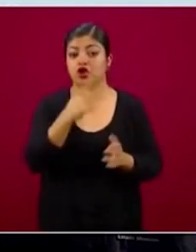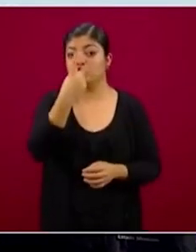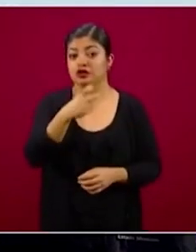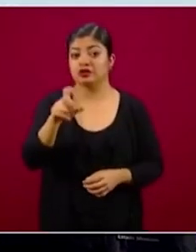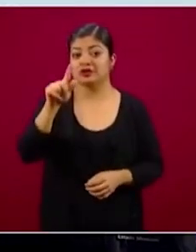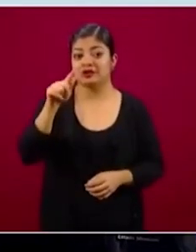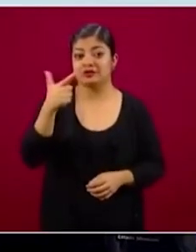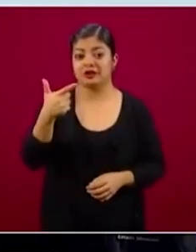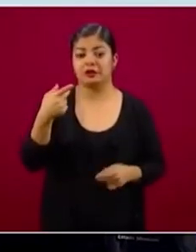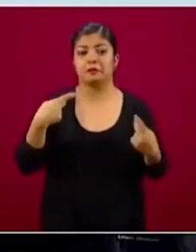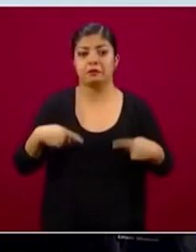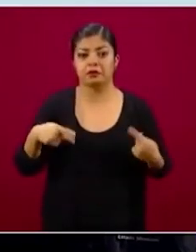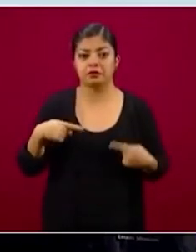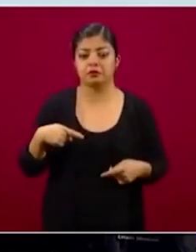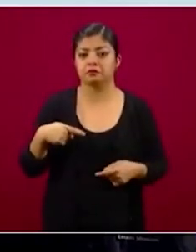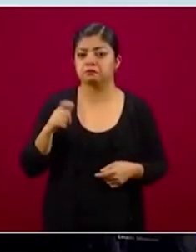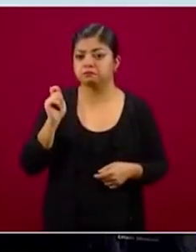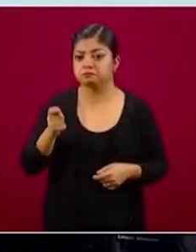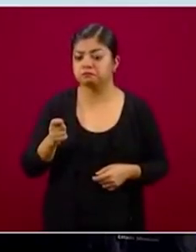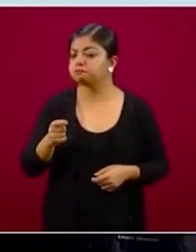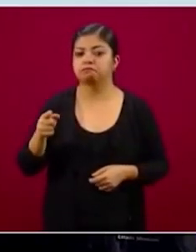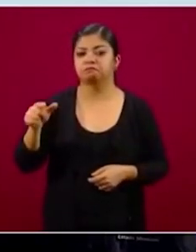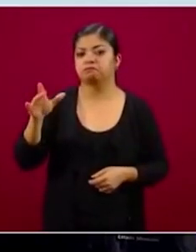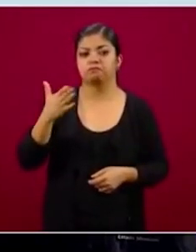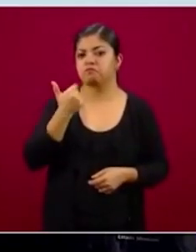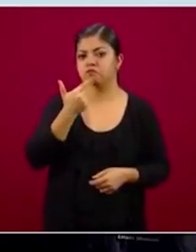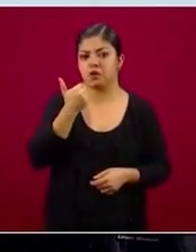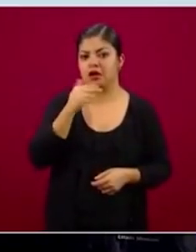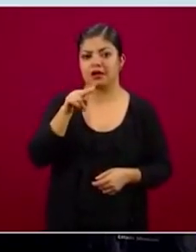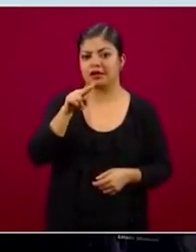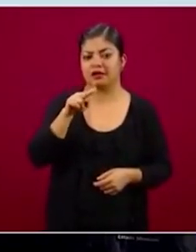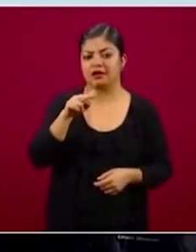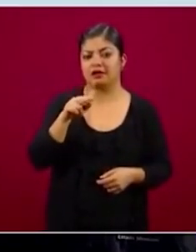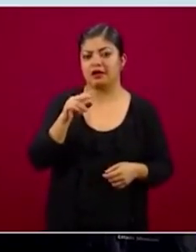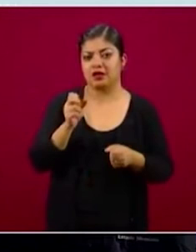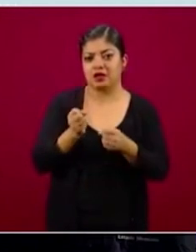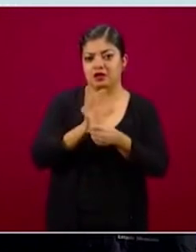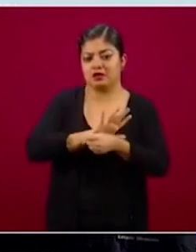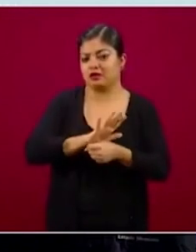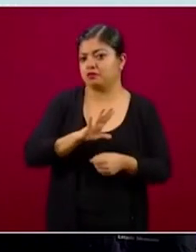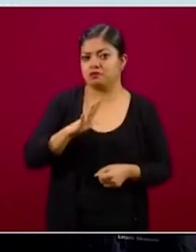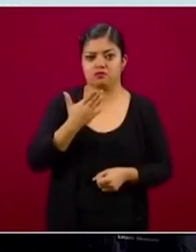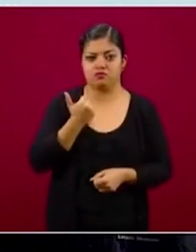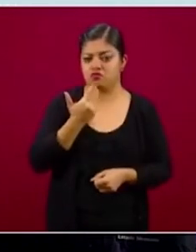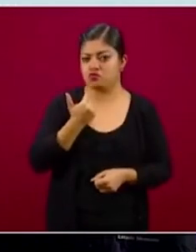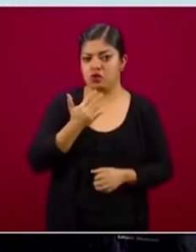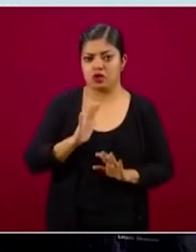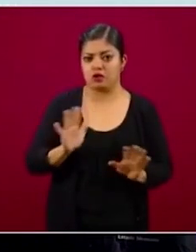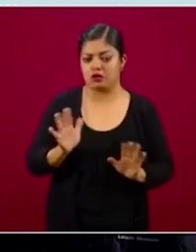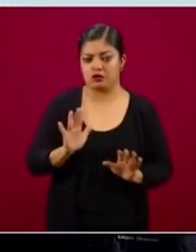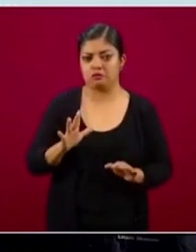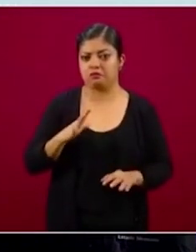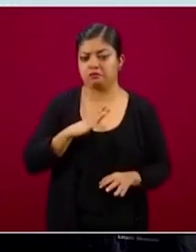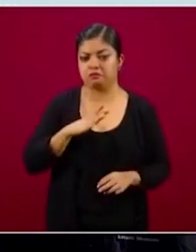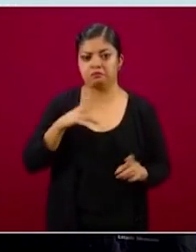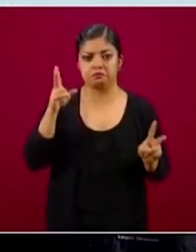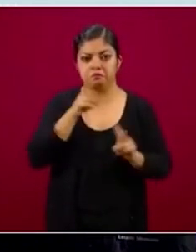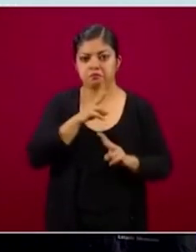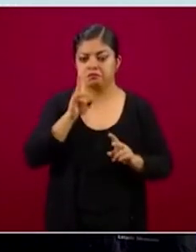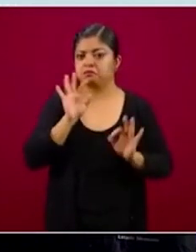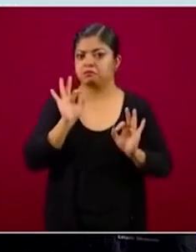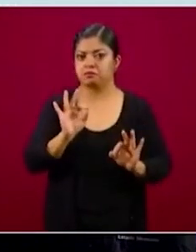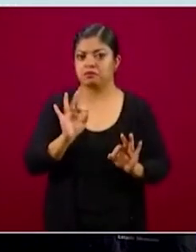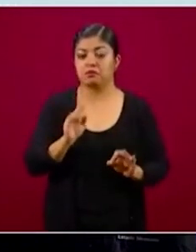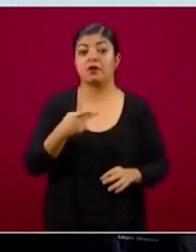personas salieron negativas a la prueba, es decir, no se encontró la presencia de SARS-CoV-2 en sus vías respiratorias,